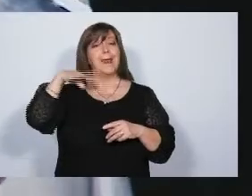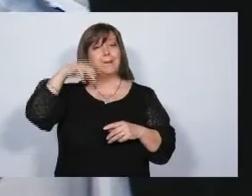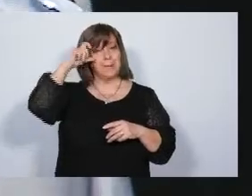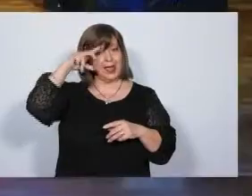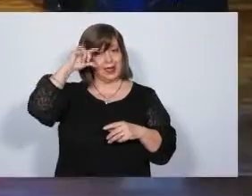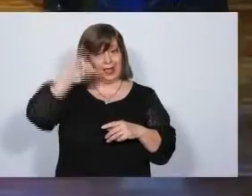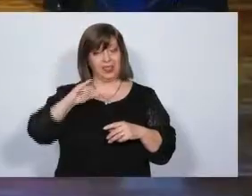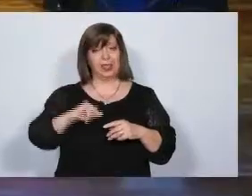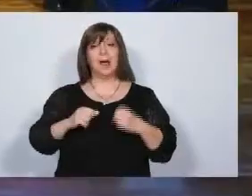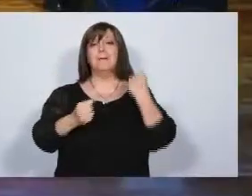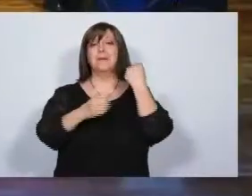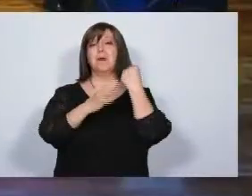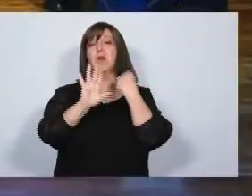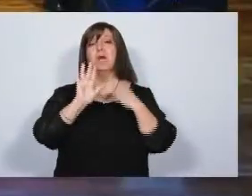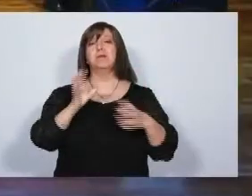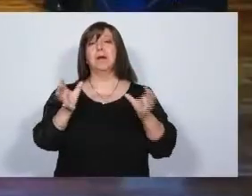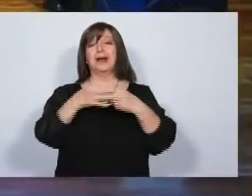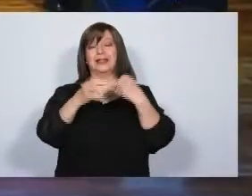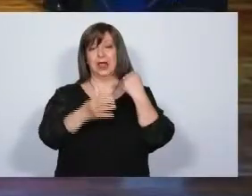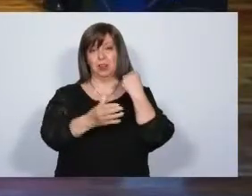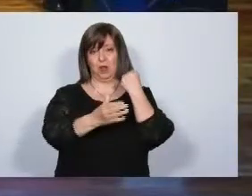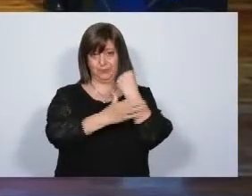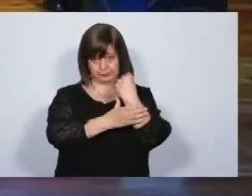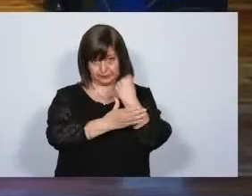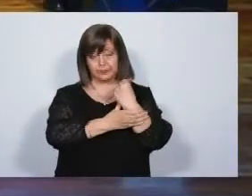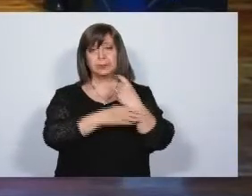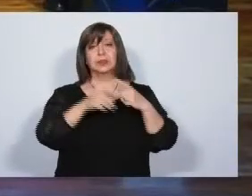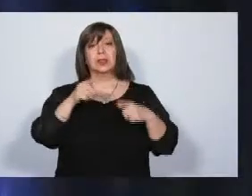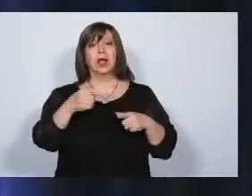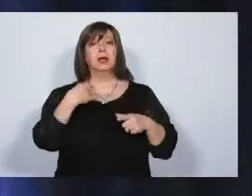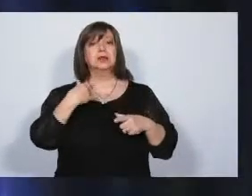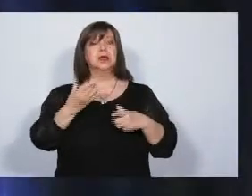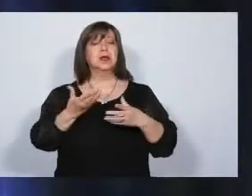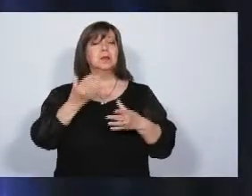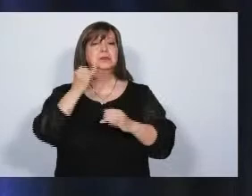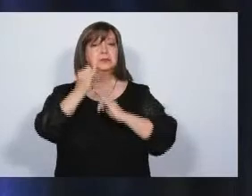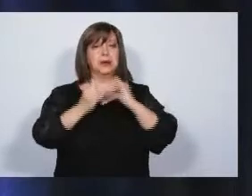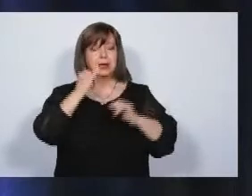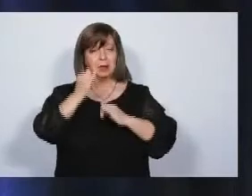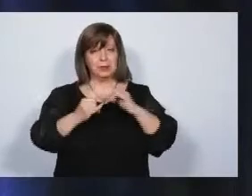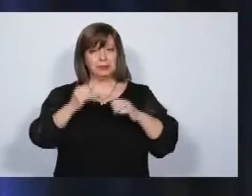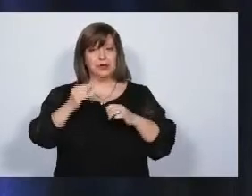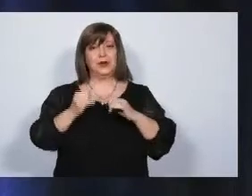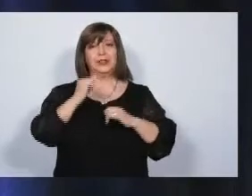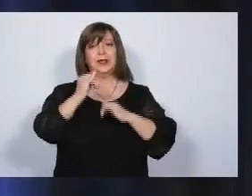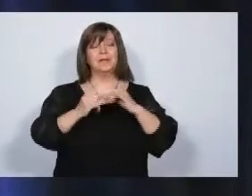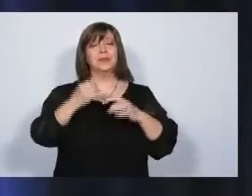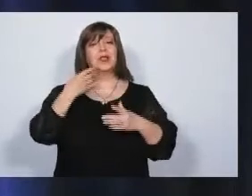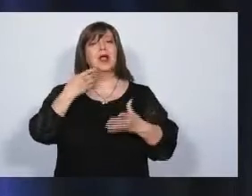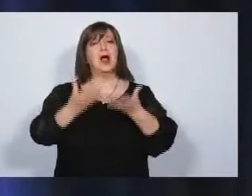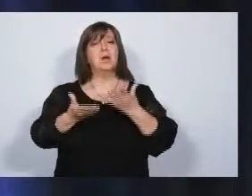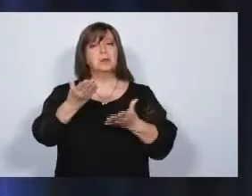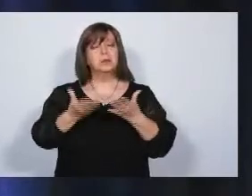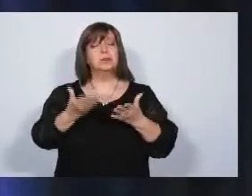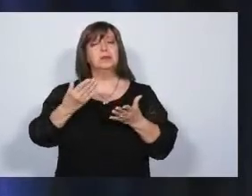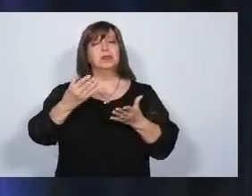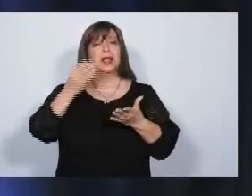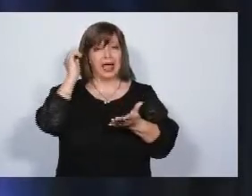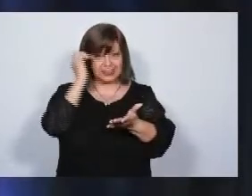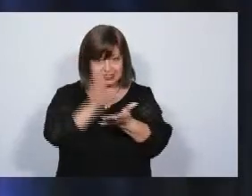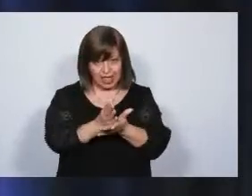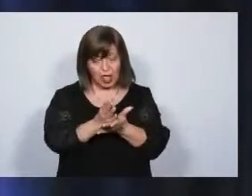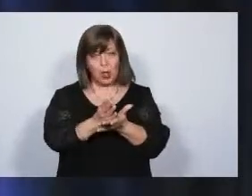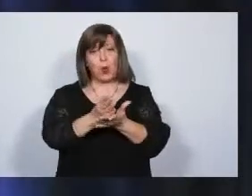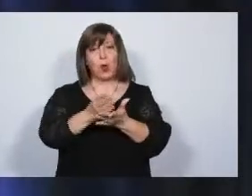Tenemos que avanzar con decisión en la investigación, el juicio y castigo sobre la convivencia del Poder Estatal con